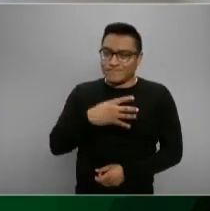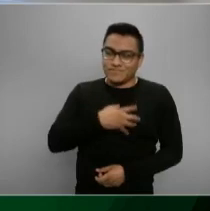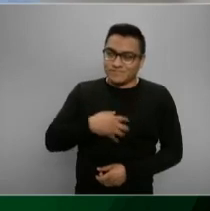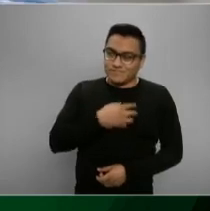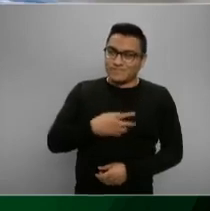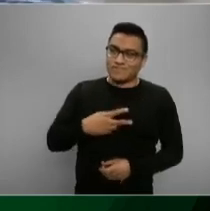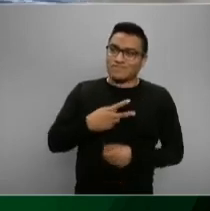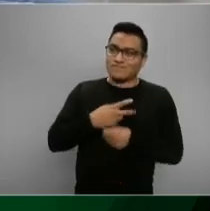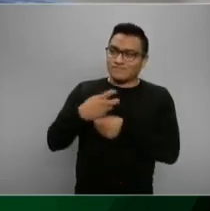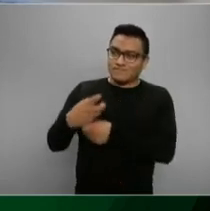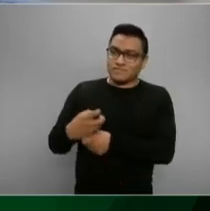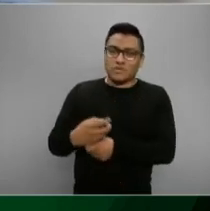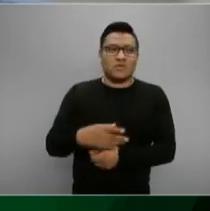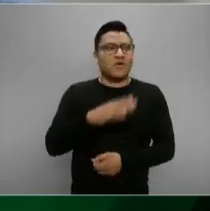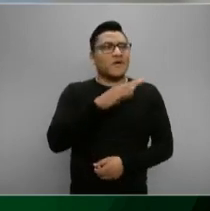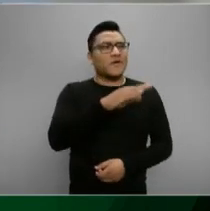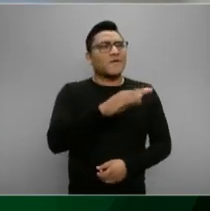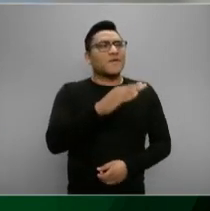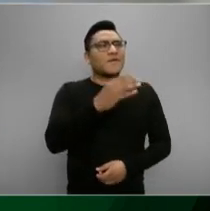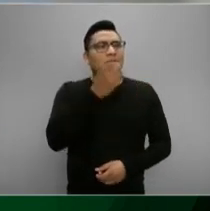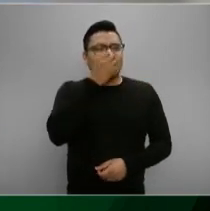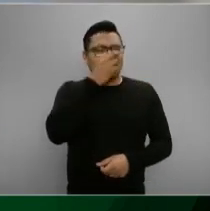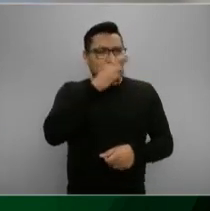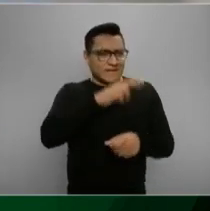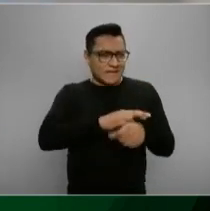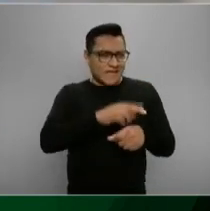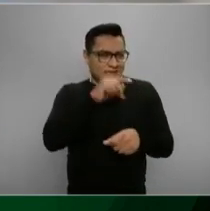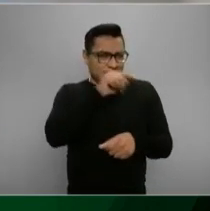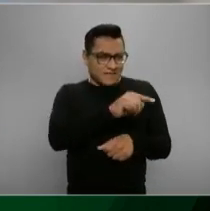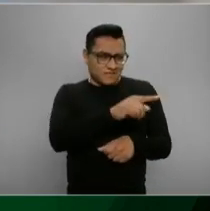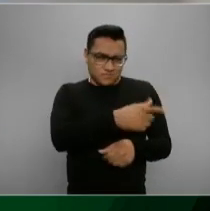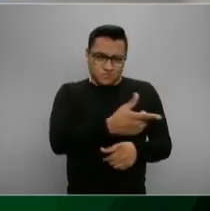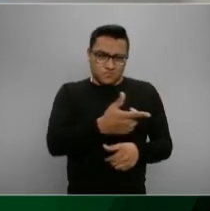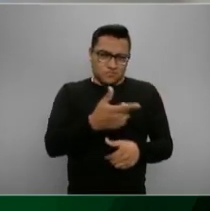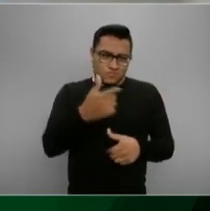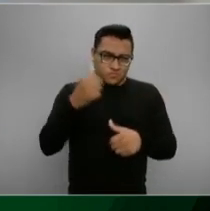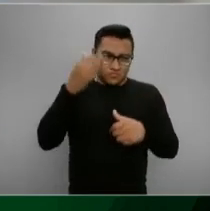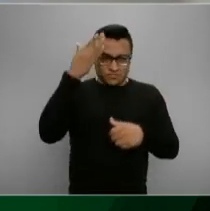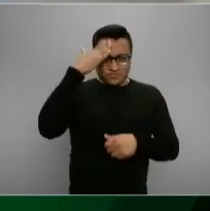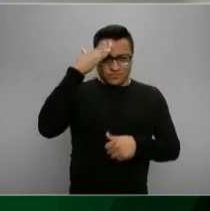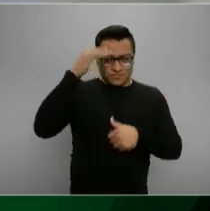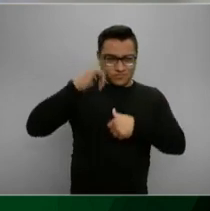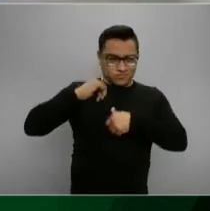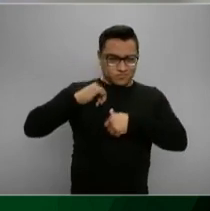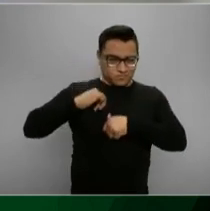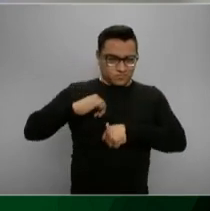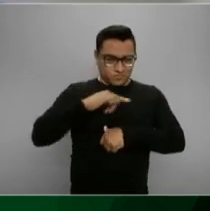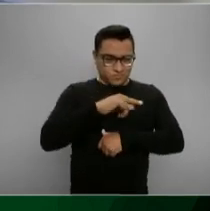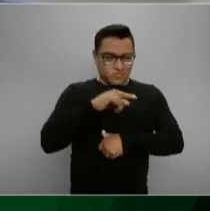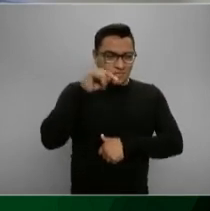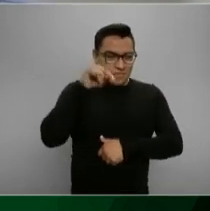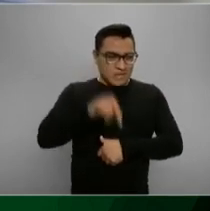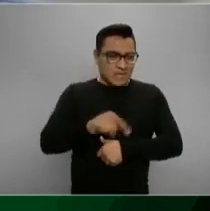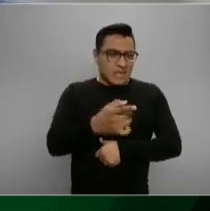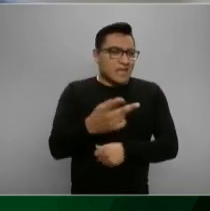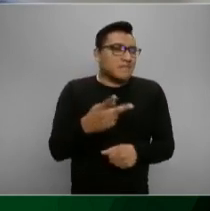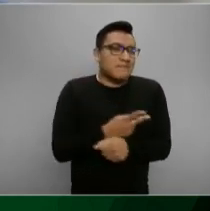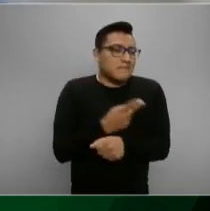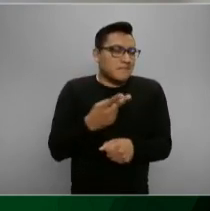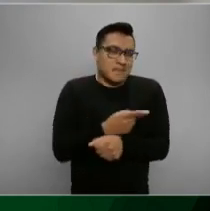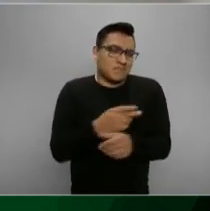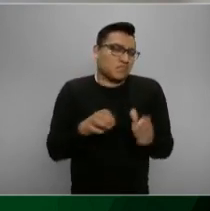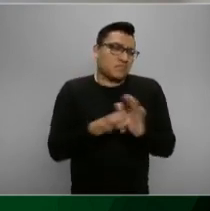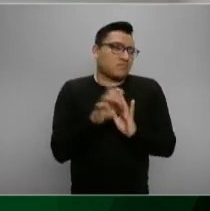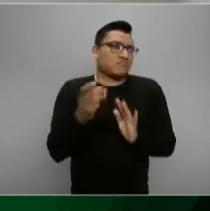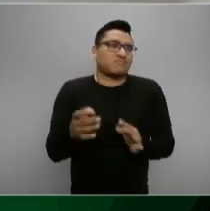¿Qué pasa en una secretaría como la suya en un momento como este, por ejemplo, donde mucho, mucho del trabajo